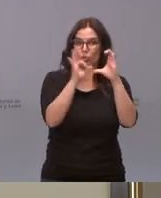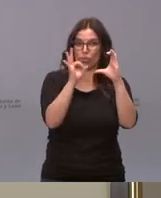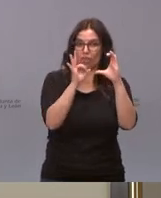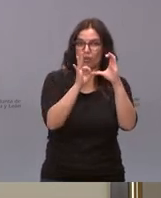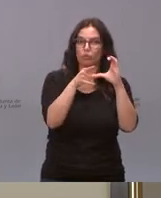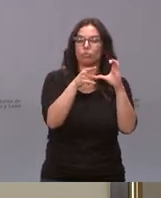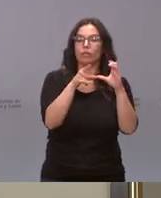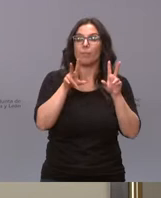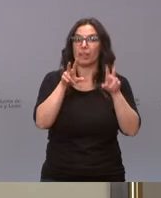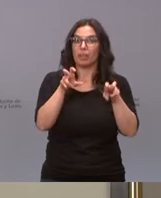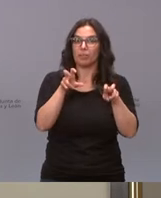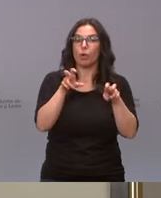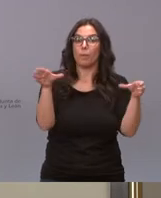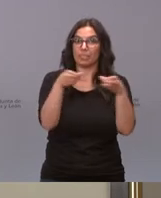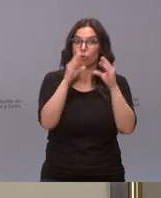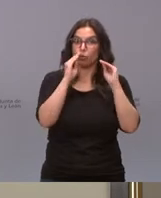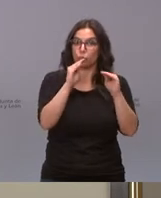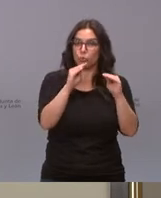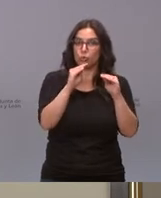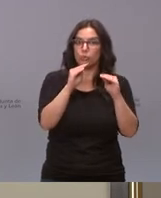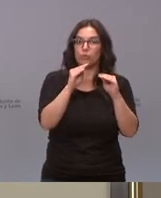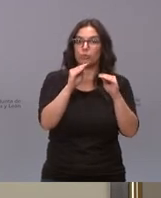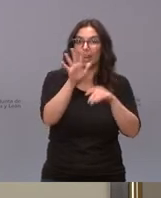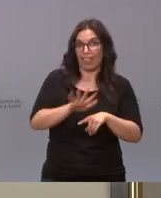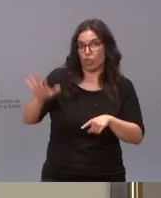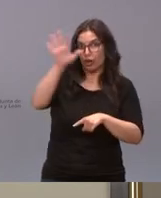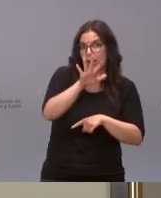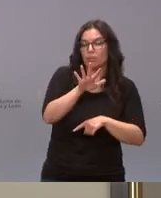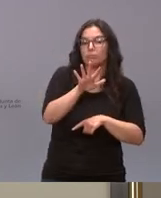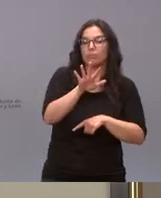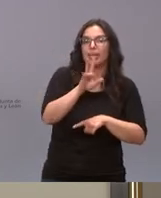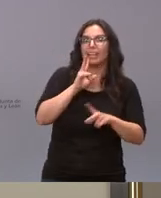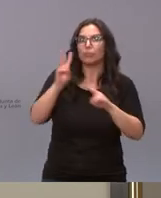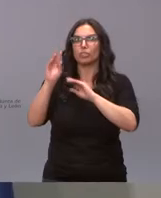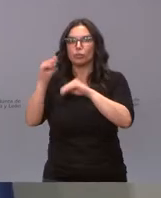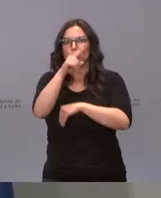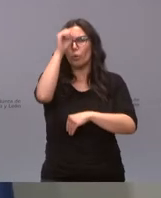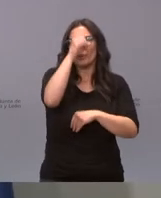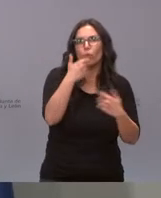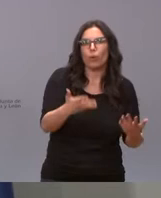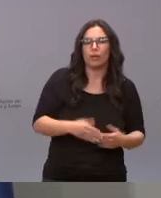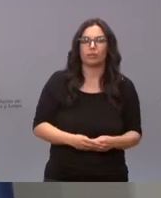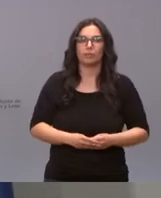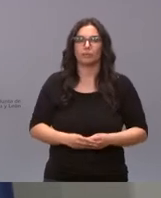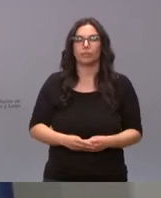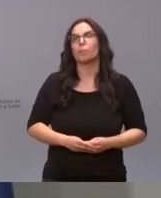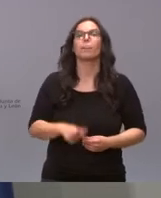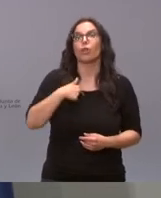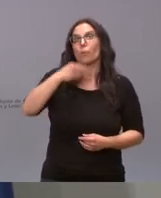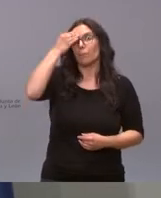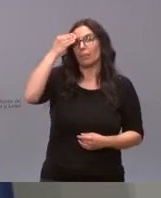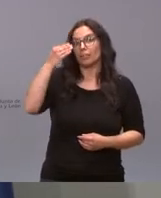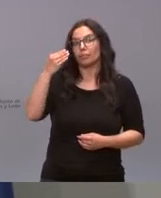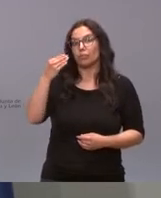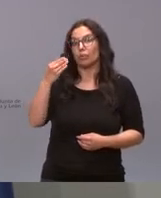respuesta inicial que ha tenido su partido a nivel nacional sobre sus resultados bueno yo creo que es bastante fácil de deducir de mi